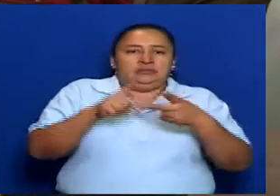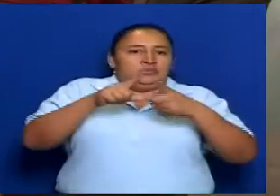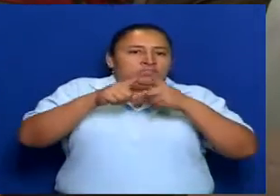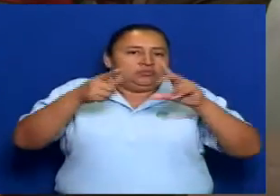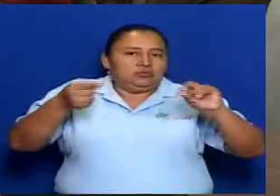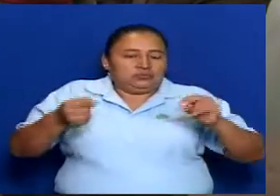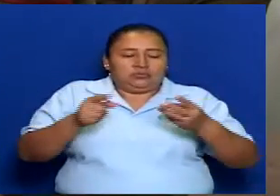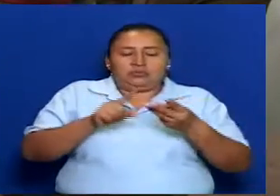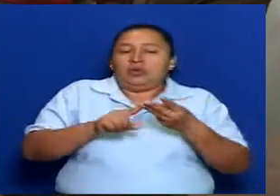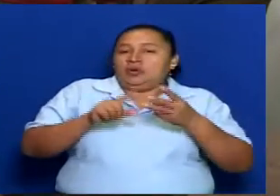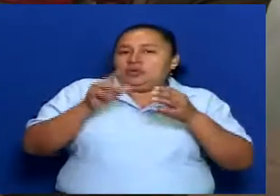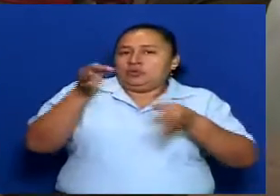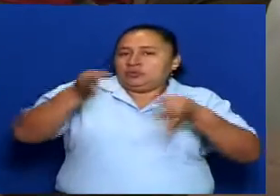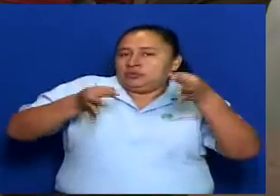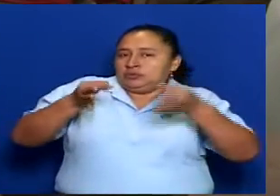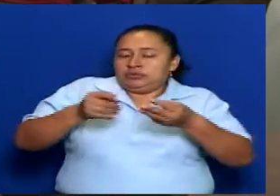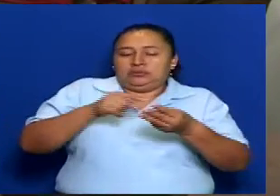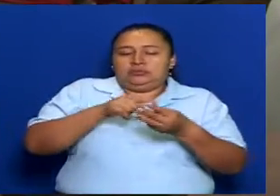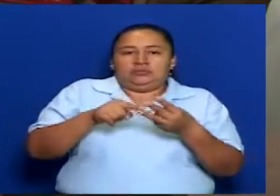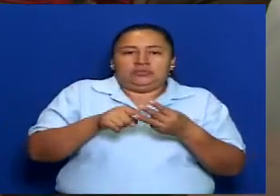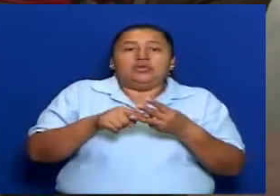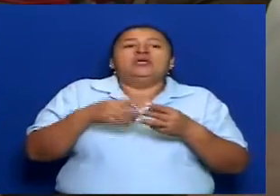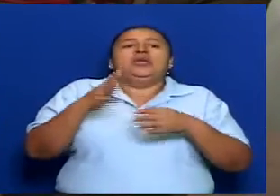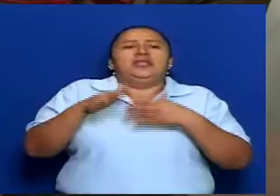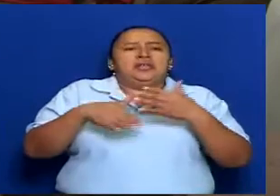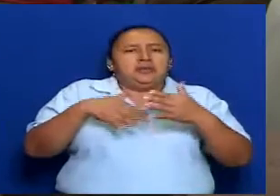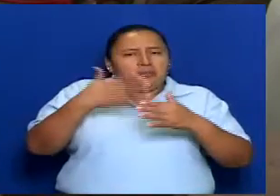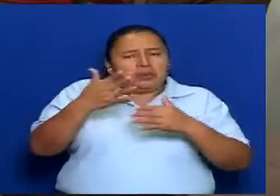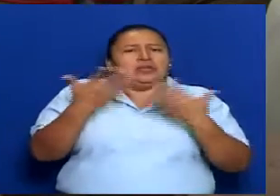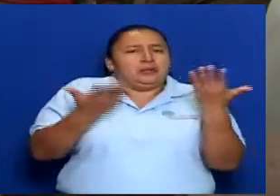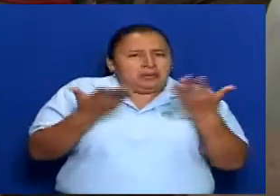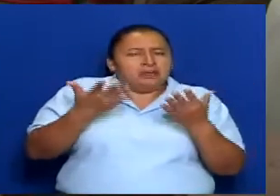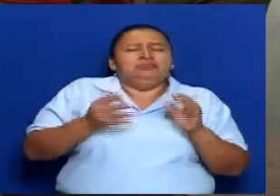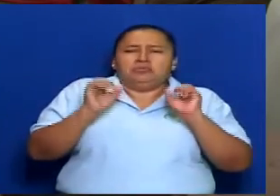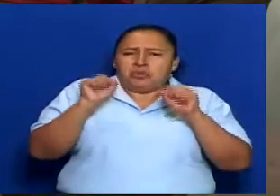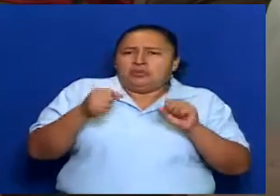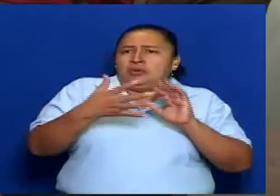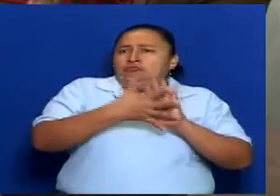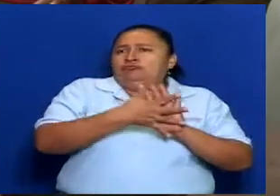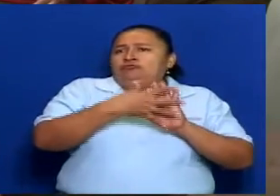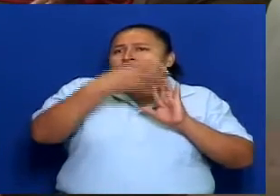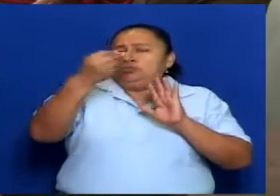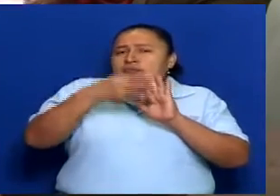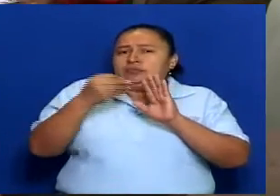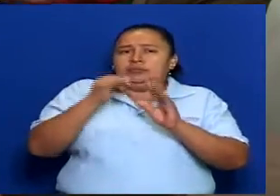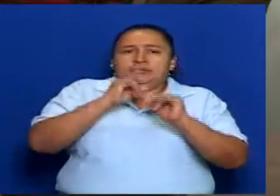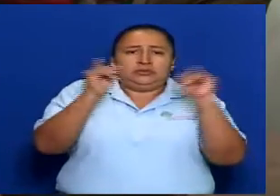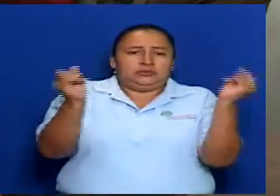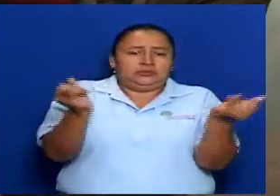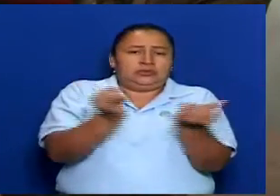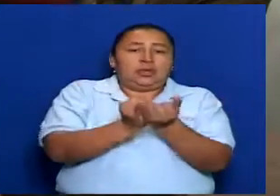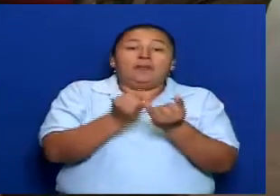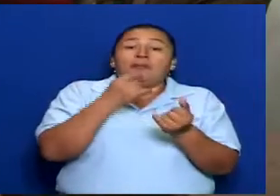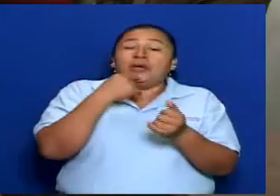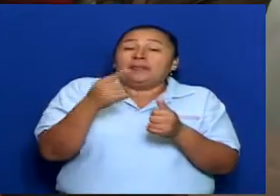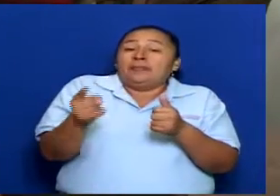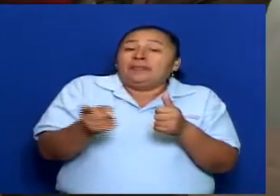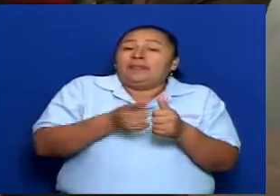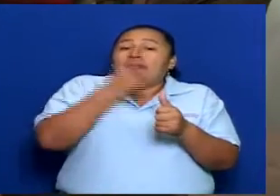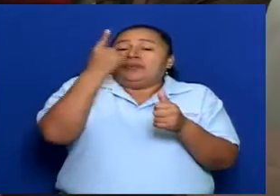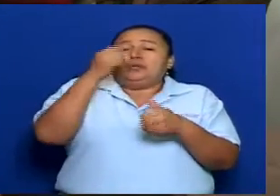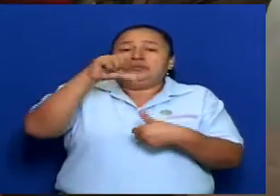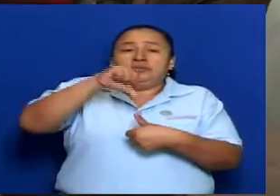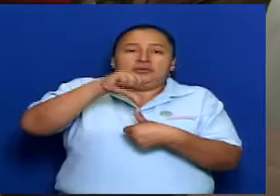posible a nivel internacional, porque somos los primeros en Centroamérica que estamos haciendo esta